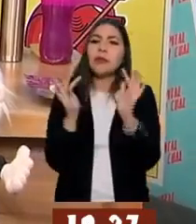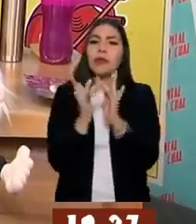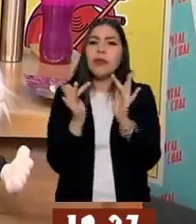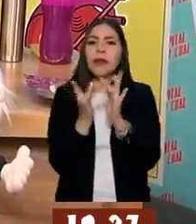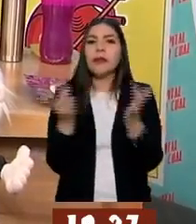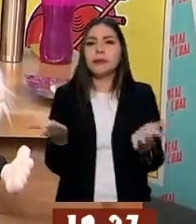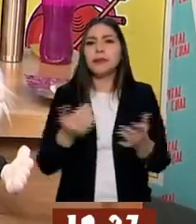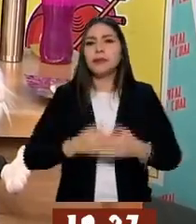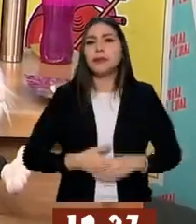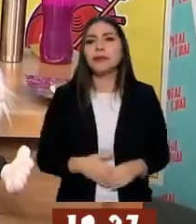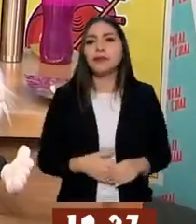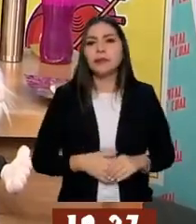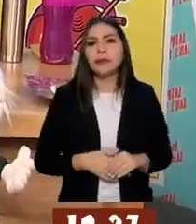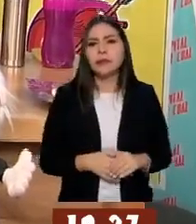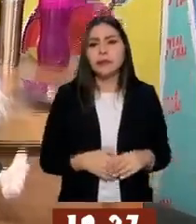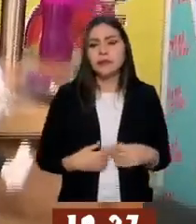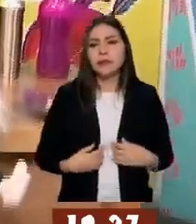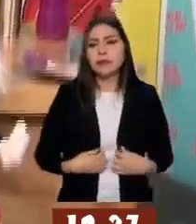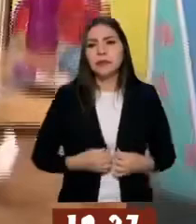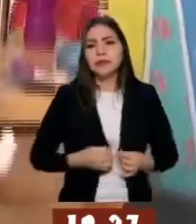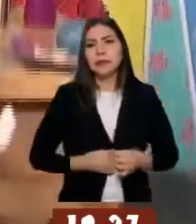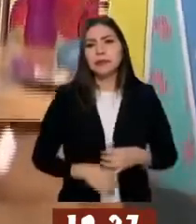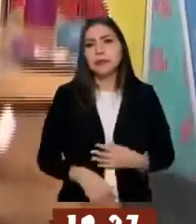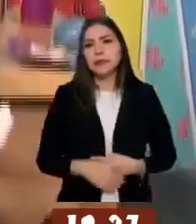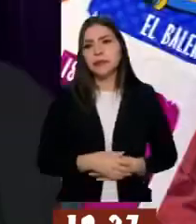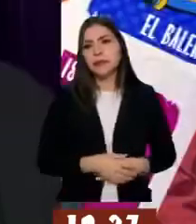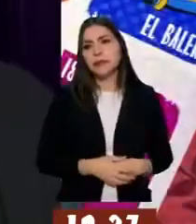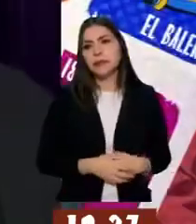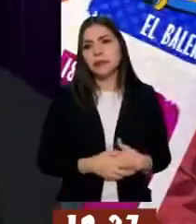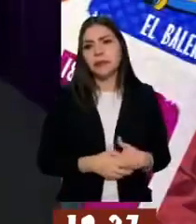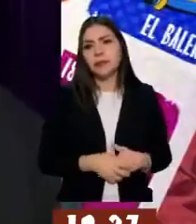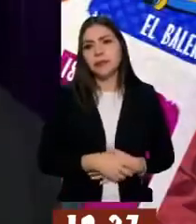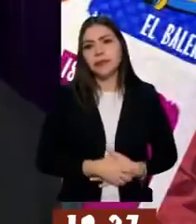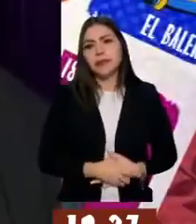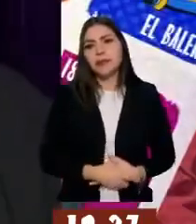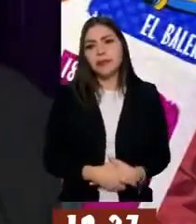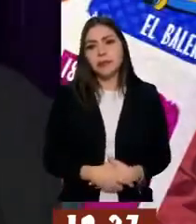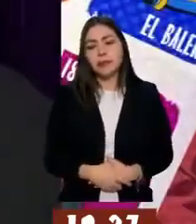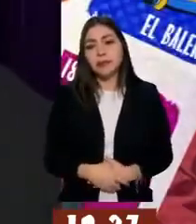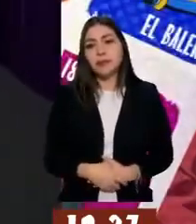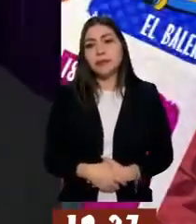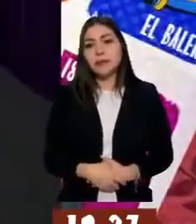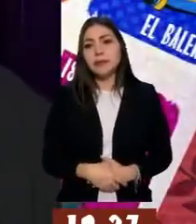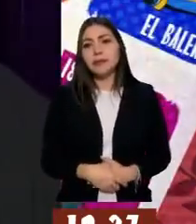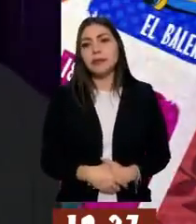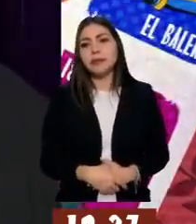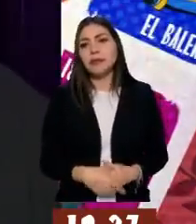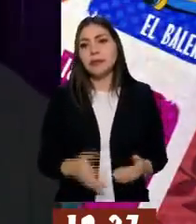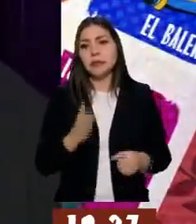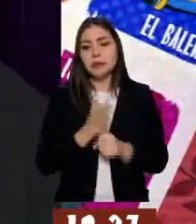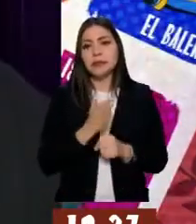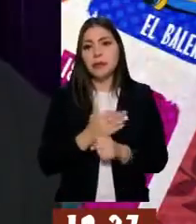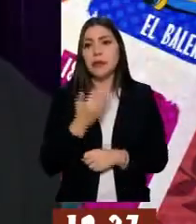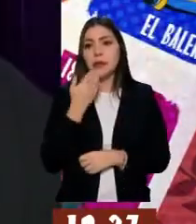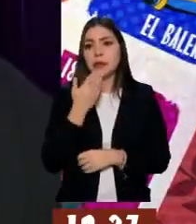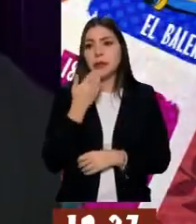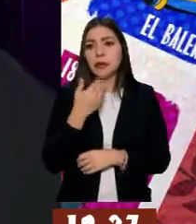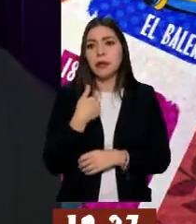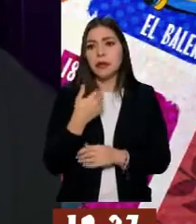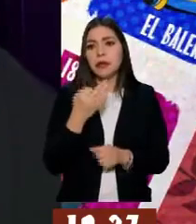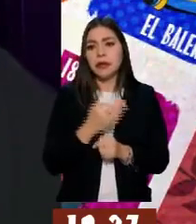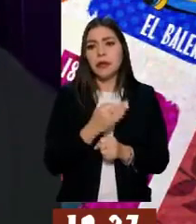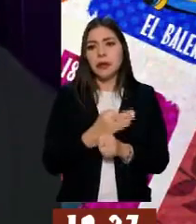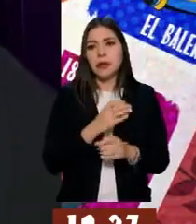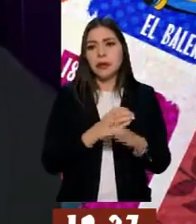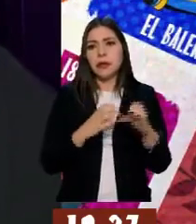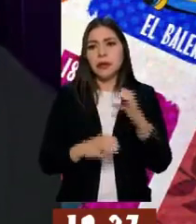hambre? Vamos bien, vamos bien. ahí está, este... Vamos bien. Sí, llevo ahí productos acumulados. Estoy